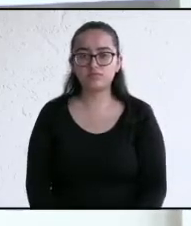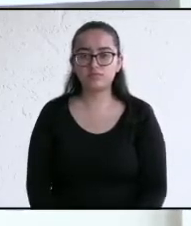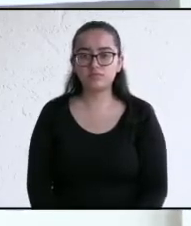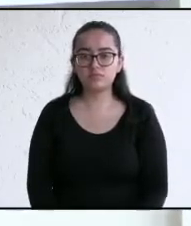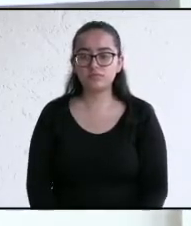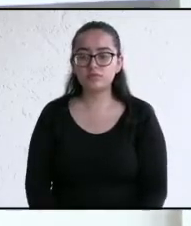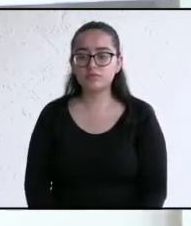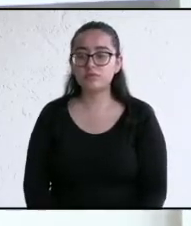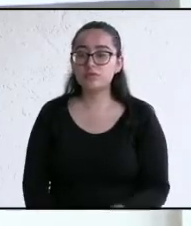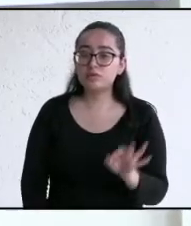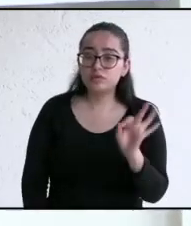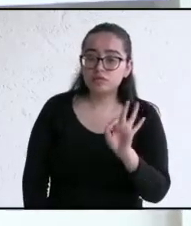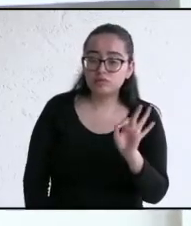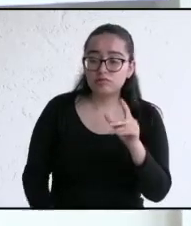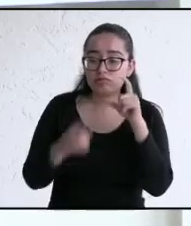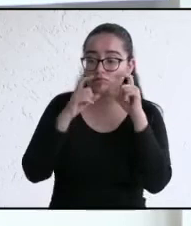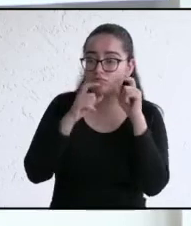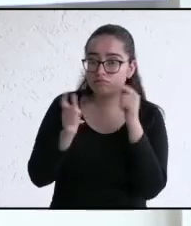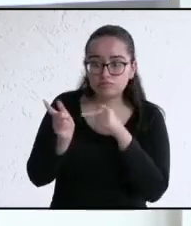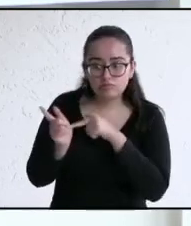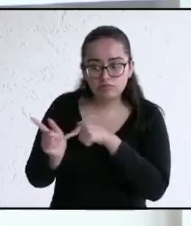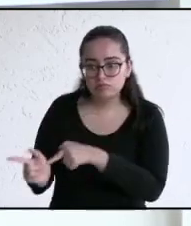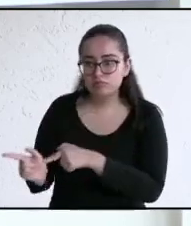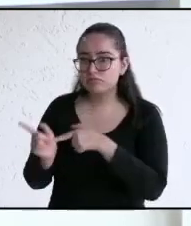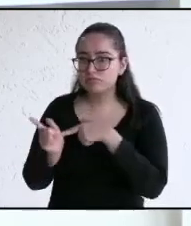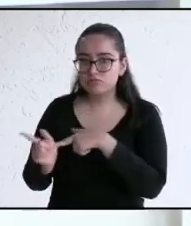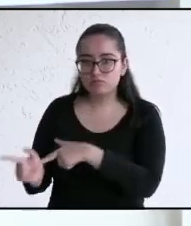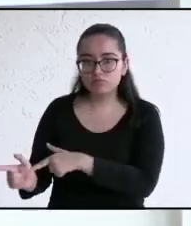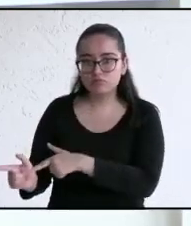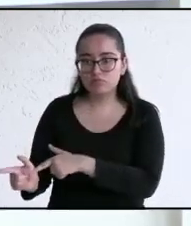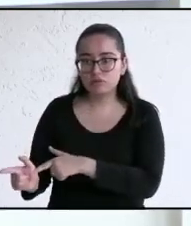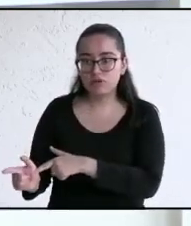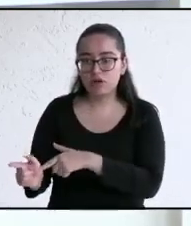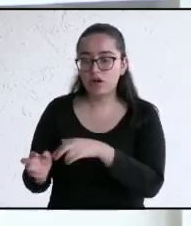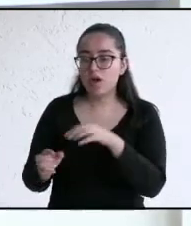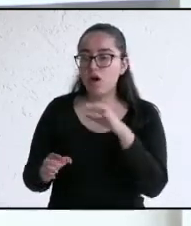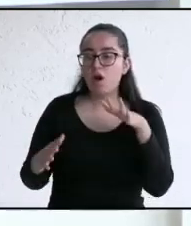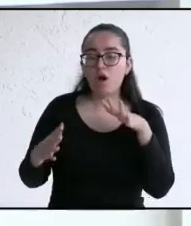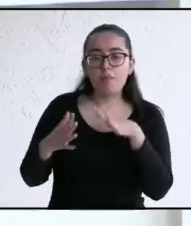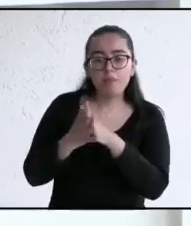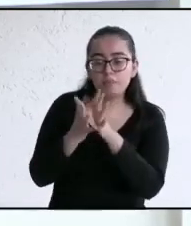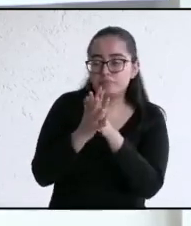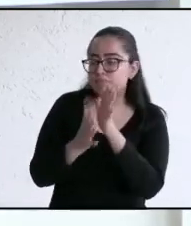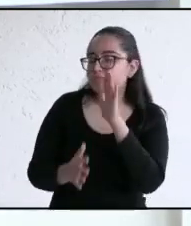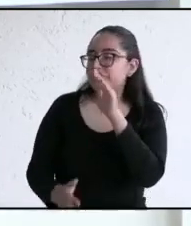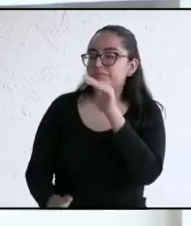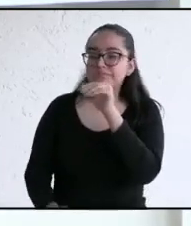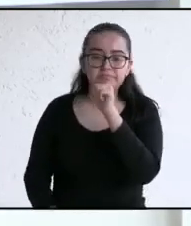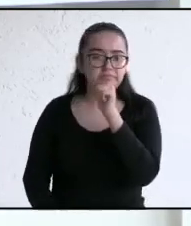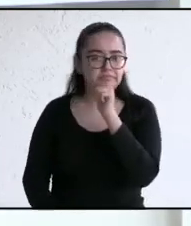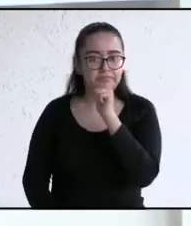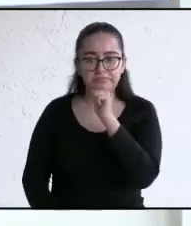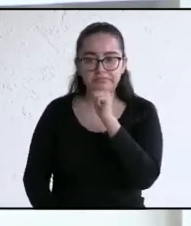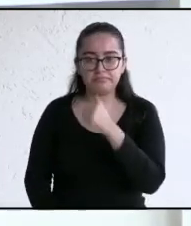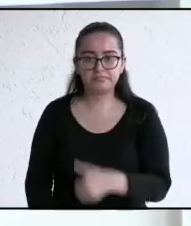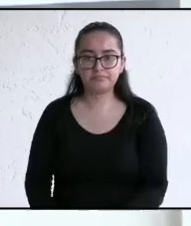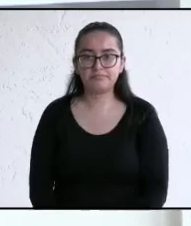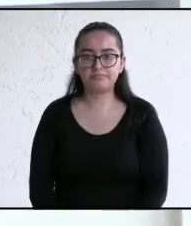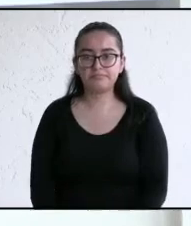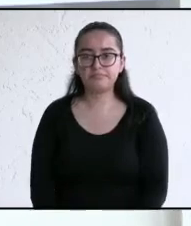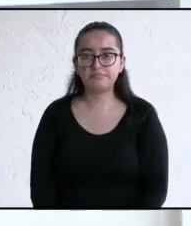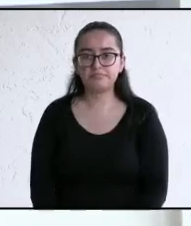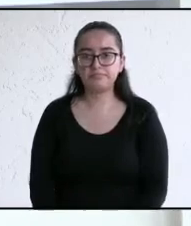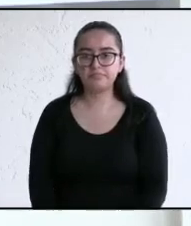podría perder la participación en la ronda y hasta la participación en el resto del debate, además